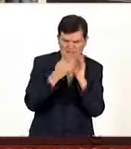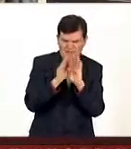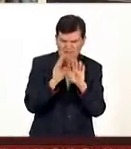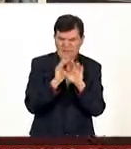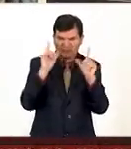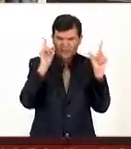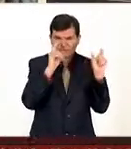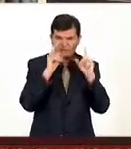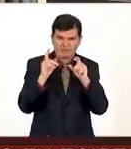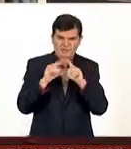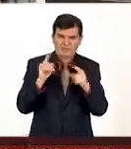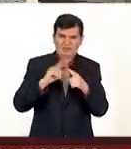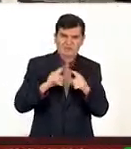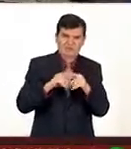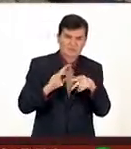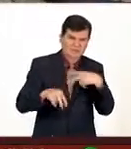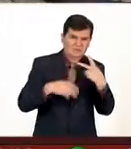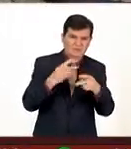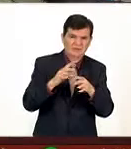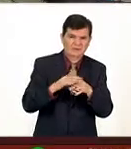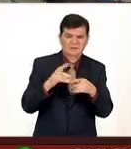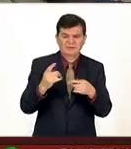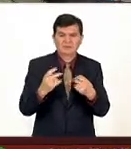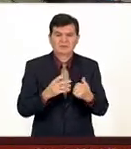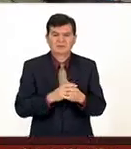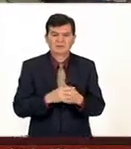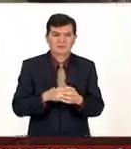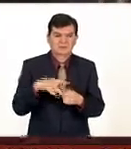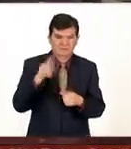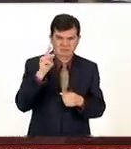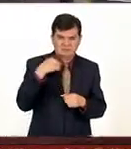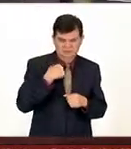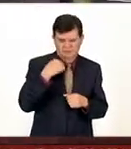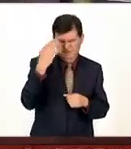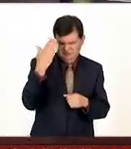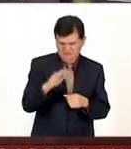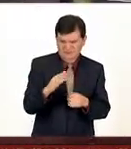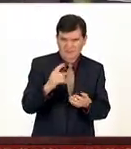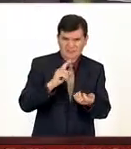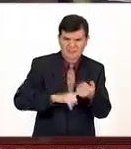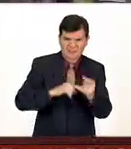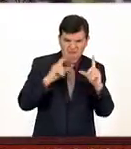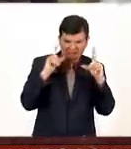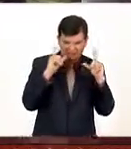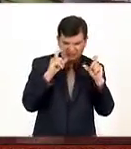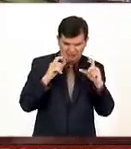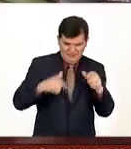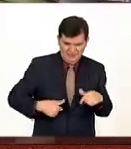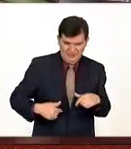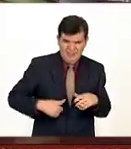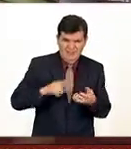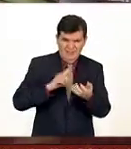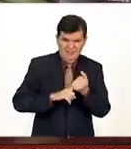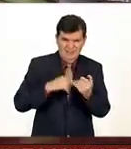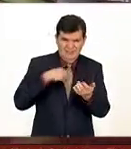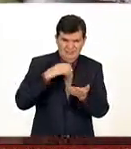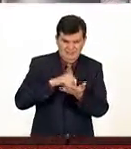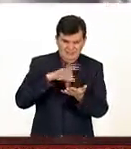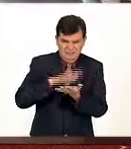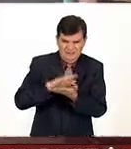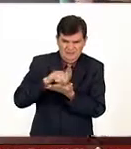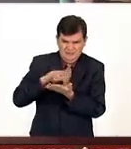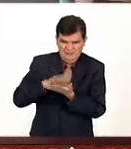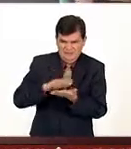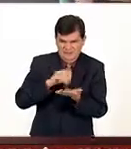como fotografiar baile de que yo iba y diciendo pero yo sí que sabía que mi cámara el bicho que llevaba estaba registrando